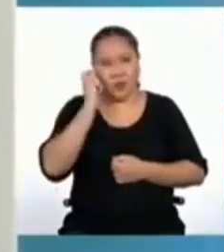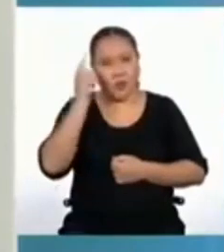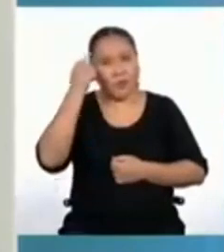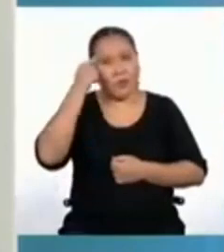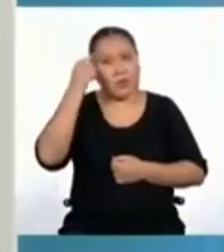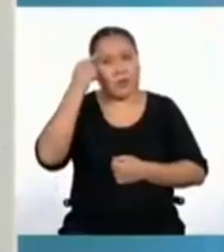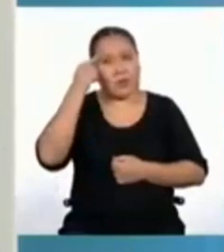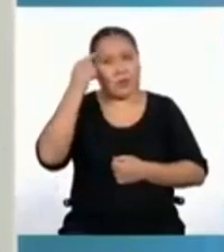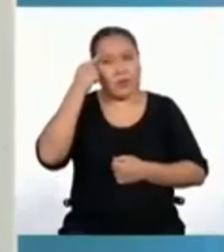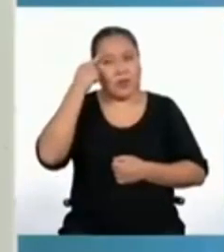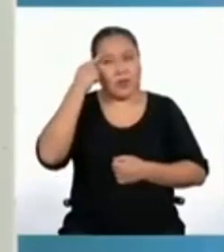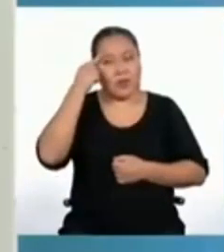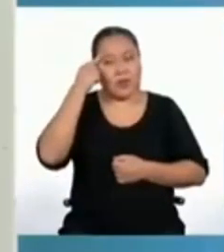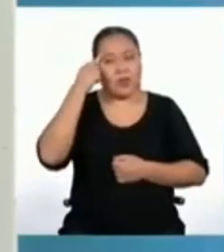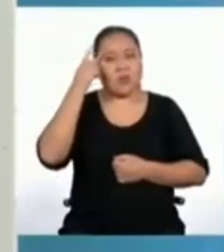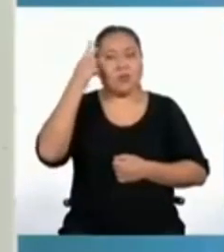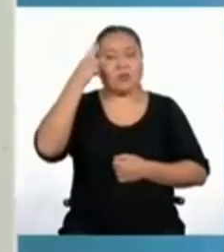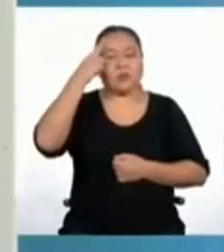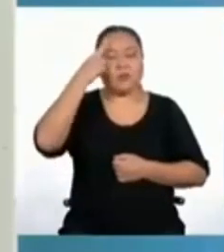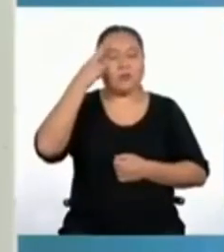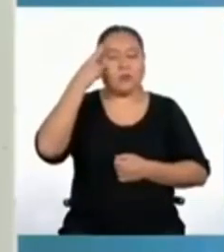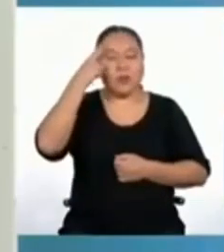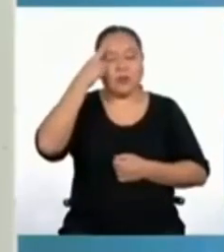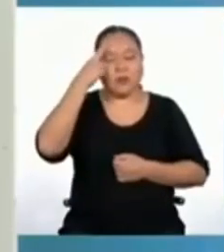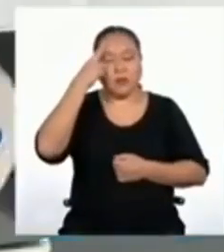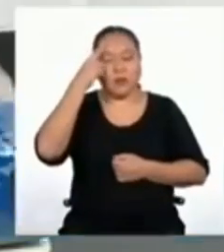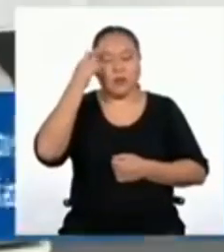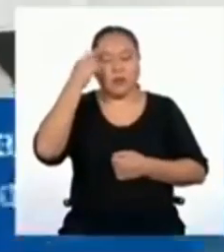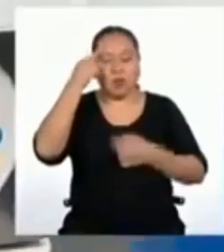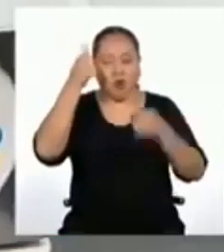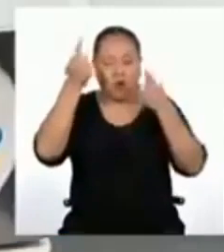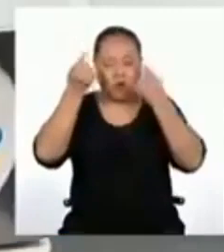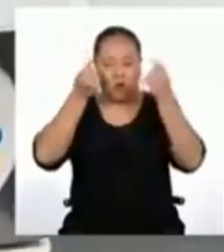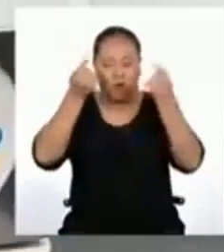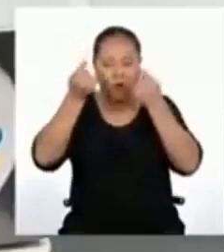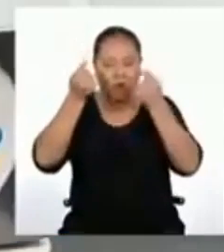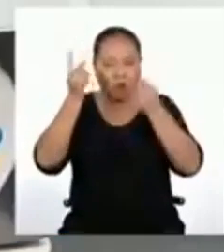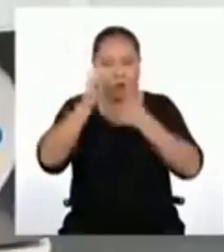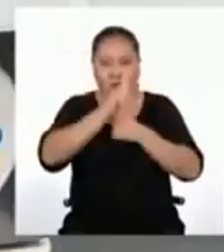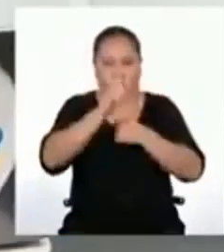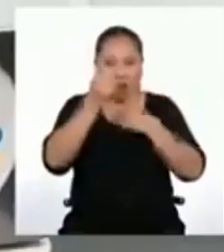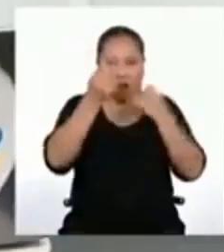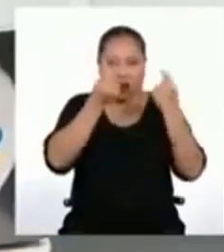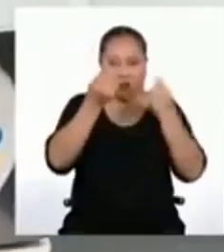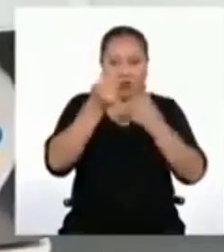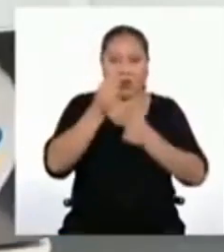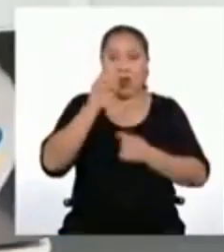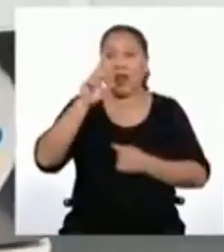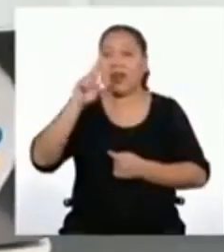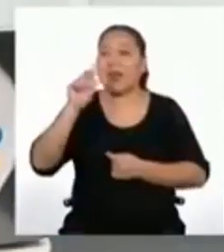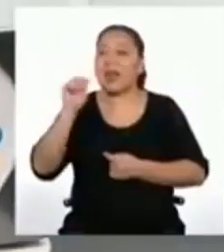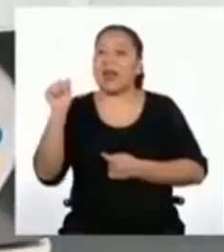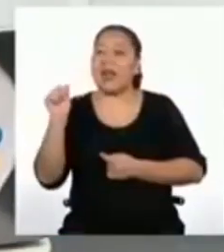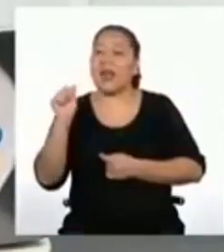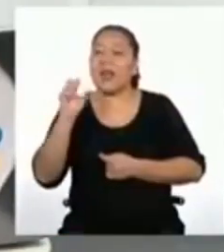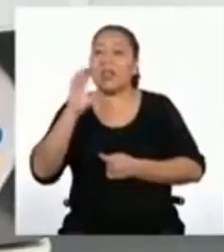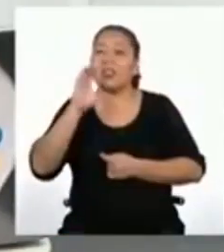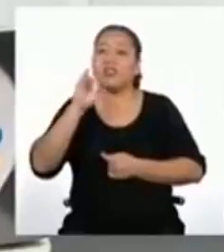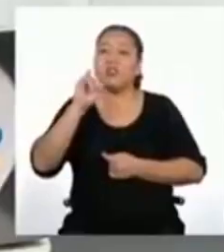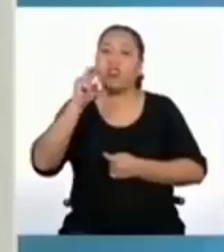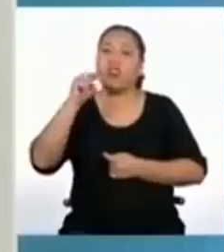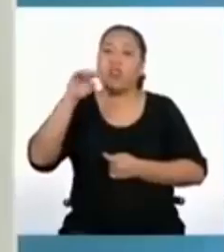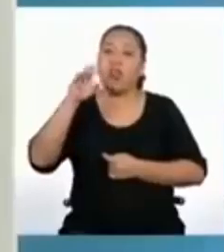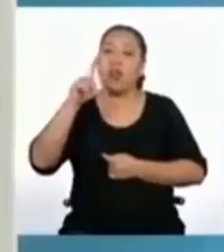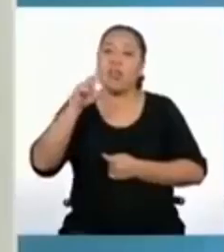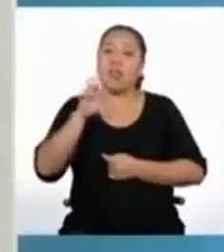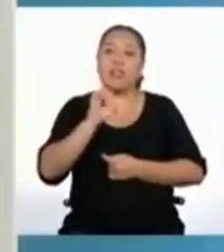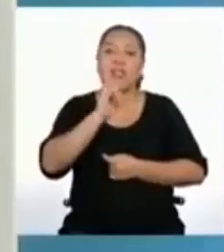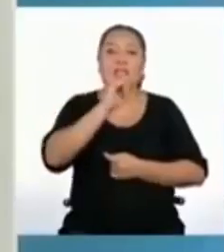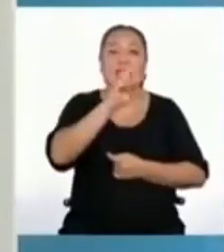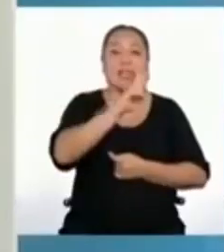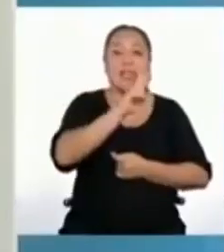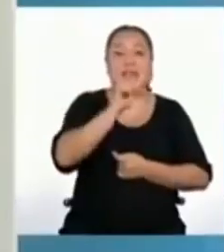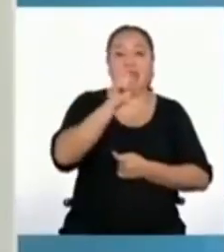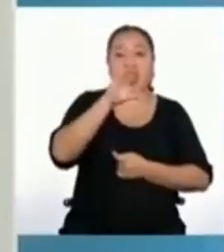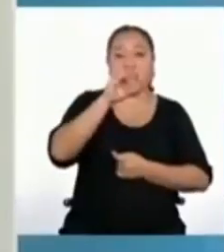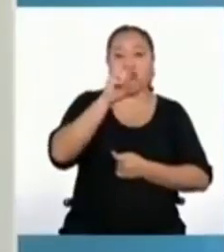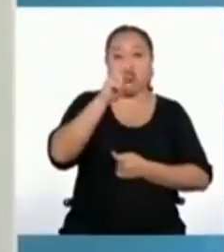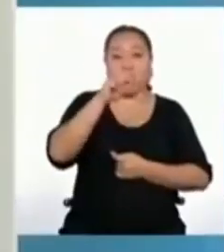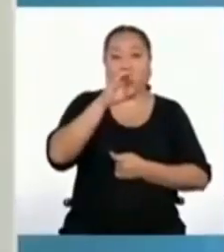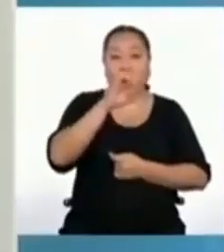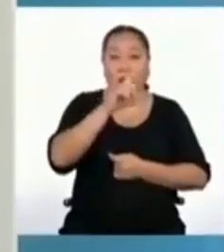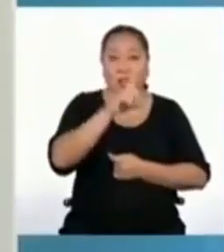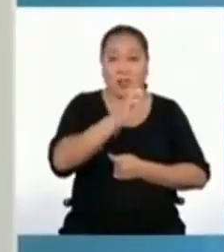pensamientos racionales e irracionales? Algo, pero mejor dígame usted, profesora. Bueno,